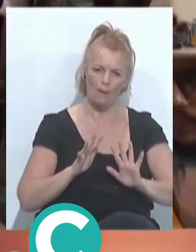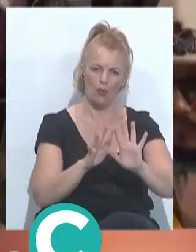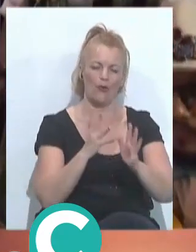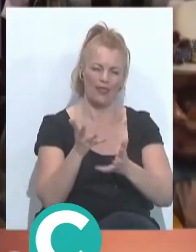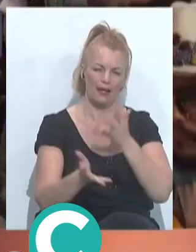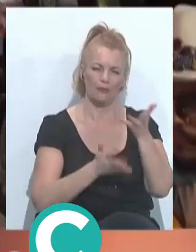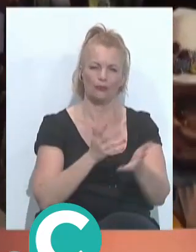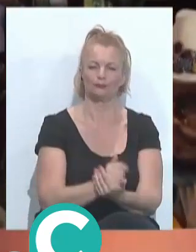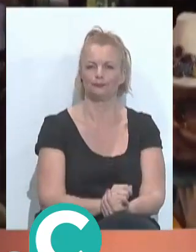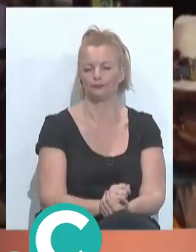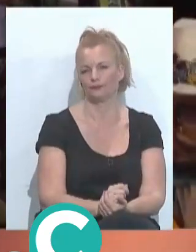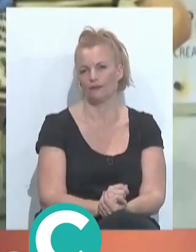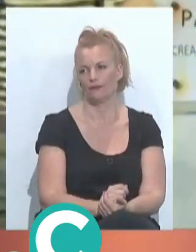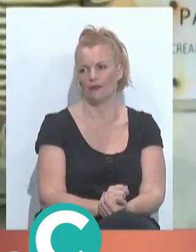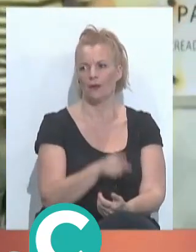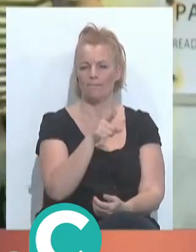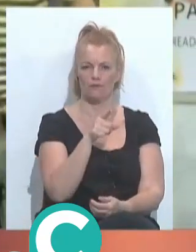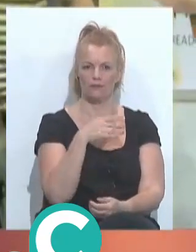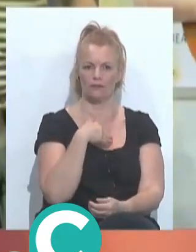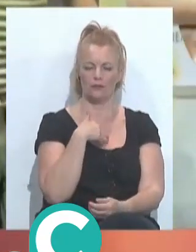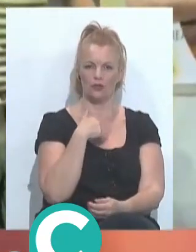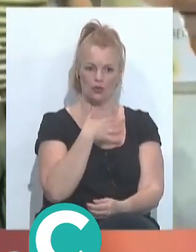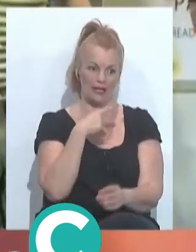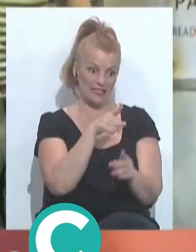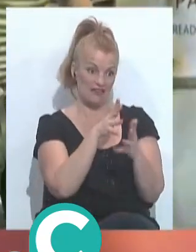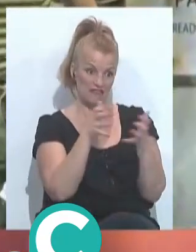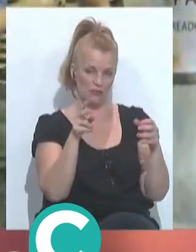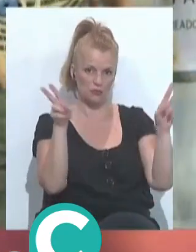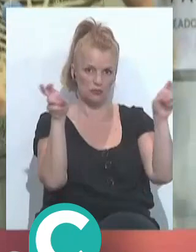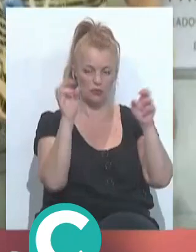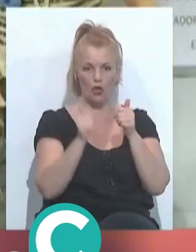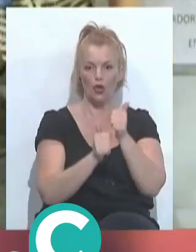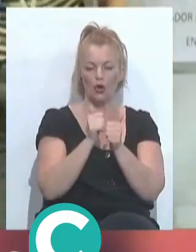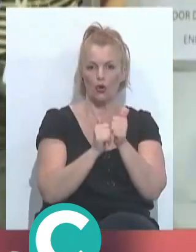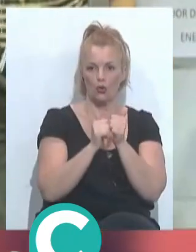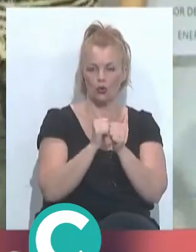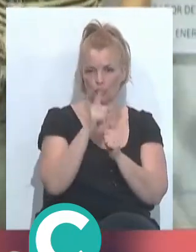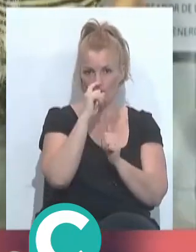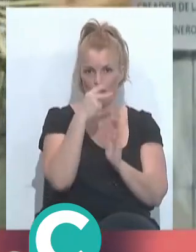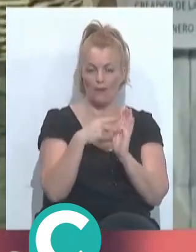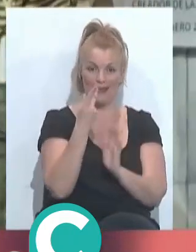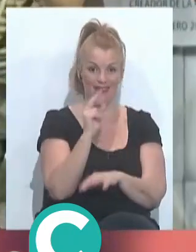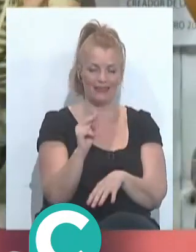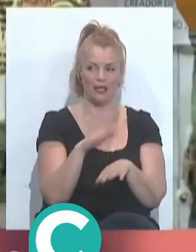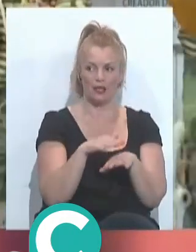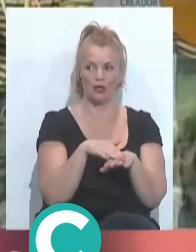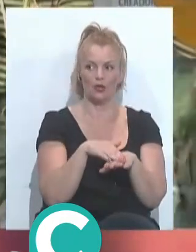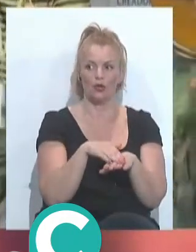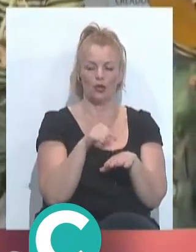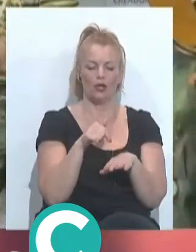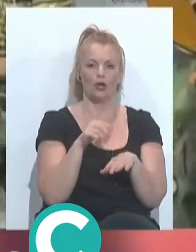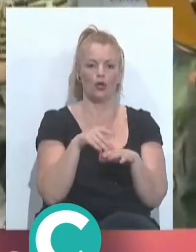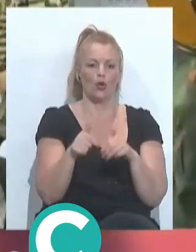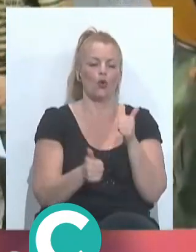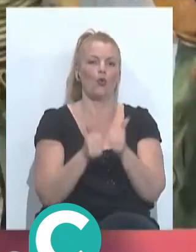Yo a esa frase, yo le voy a poner, la quiero poner entre comillas, porque yo recuerdo el concurso del 20, que fue el último concurso normal, porque ha sido un